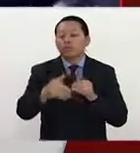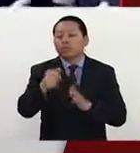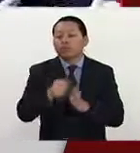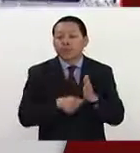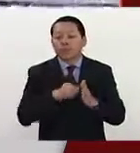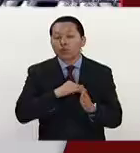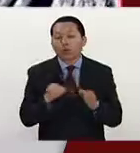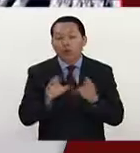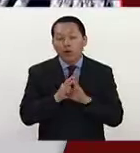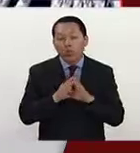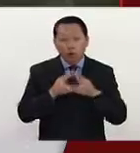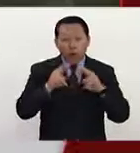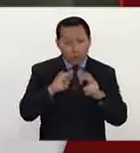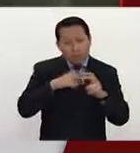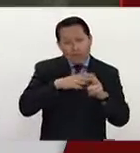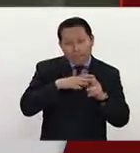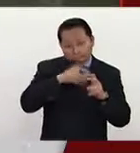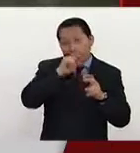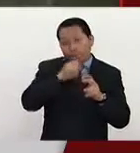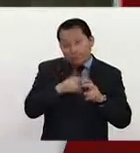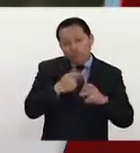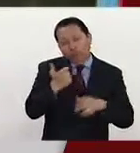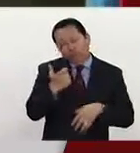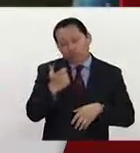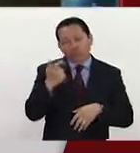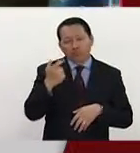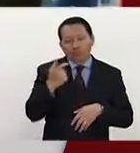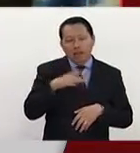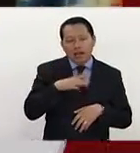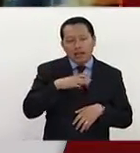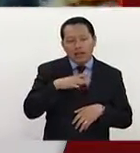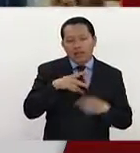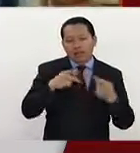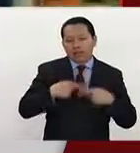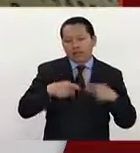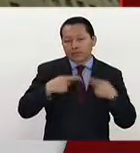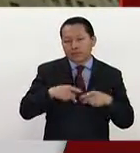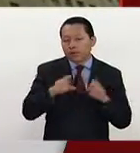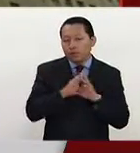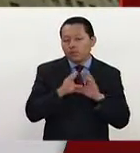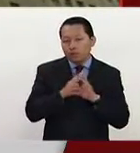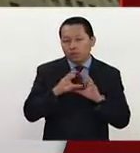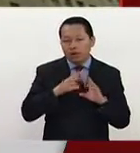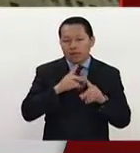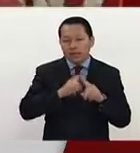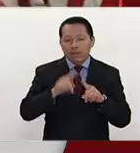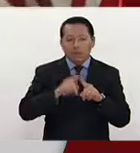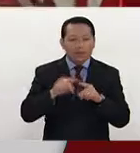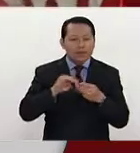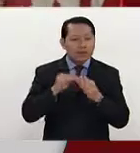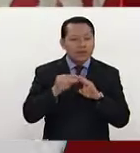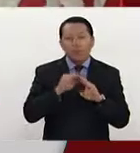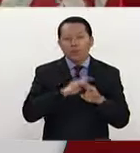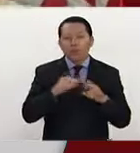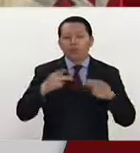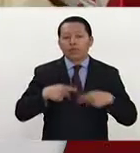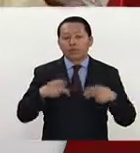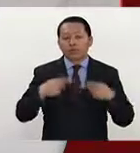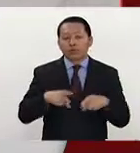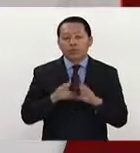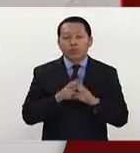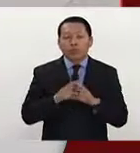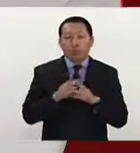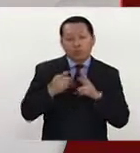Si es un tema que le está dando el bolsillo de la gente, pues sí también podríamos hablar de que sí hay ciertos motivos de que la gente podría empezar